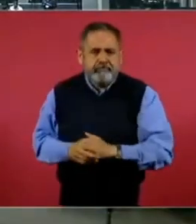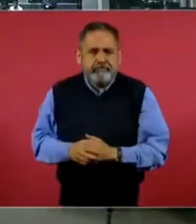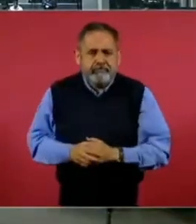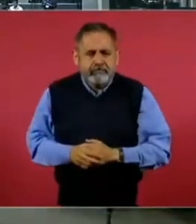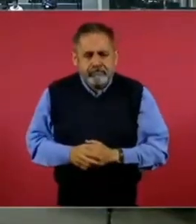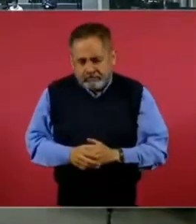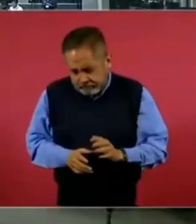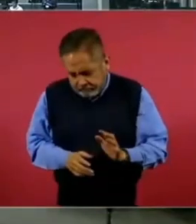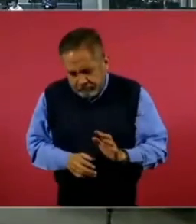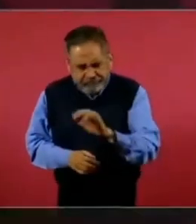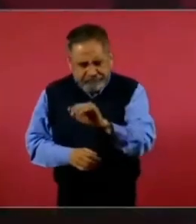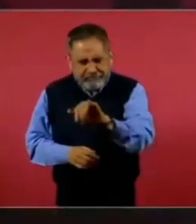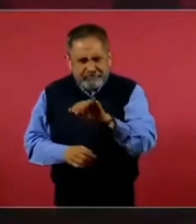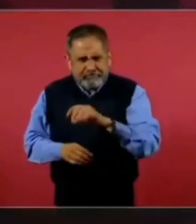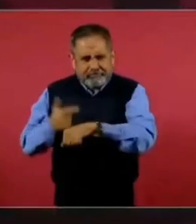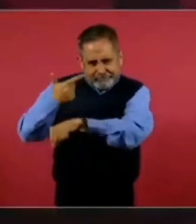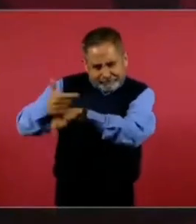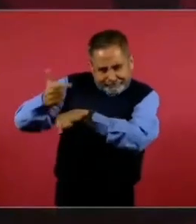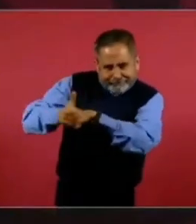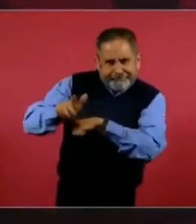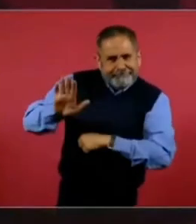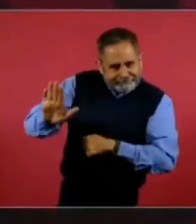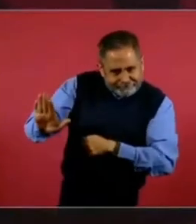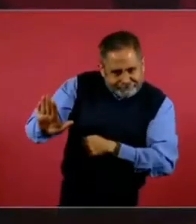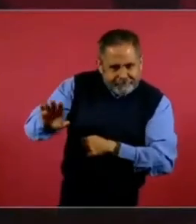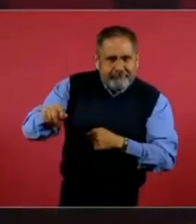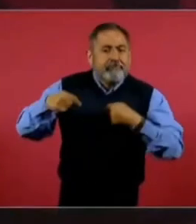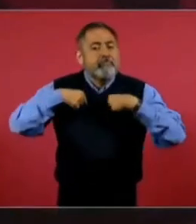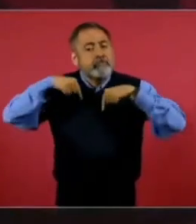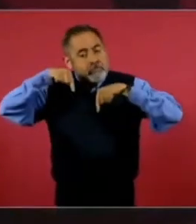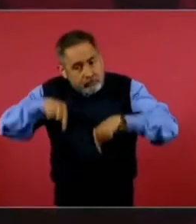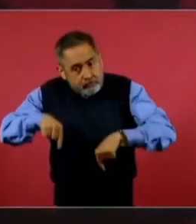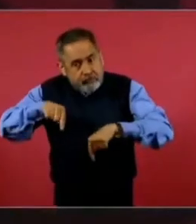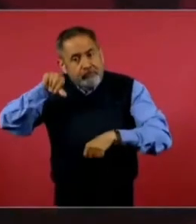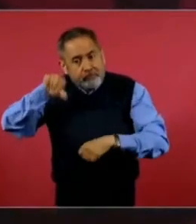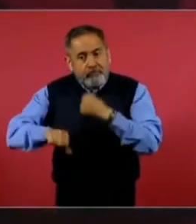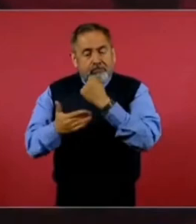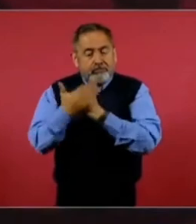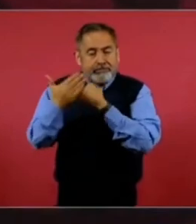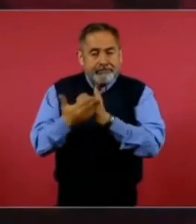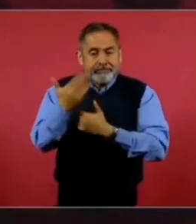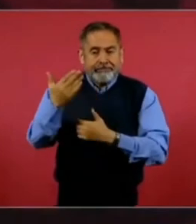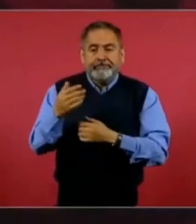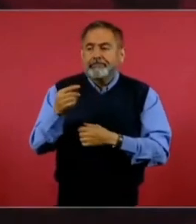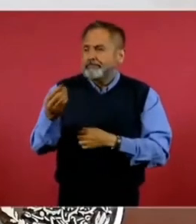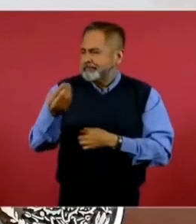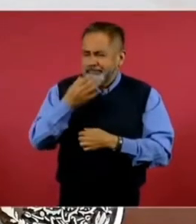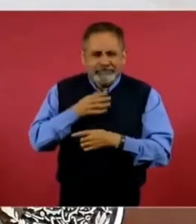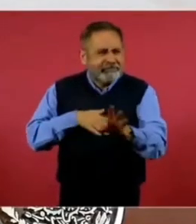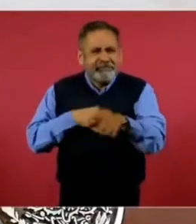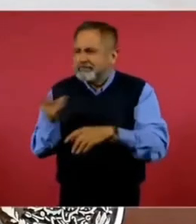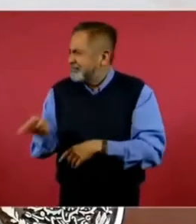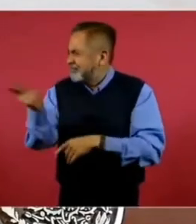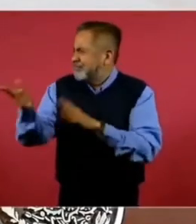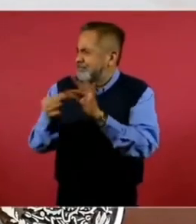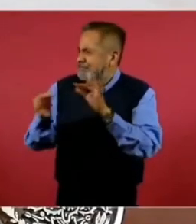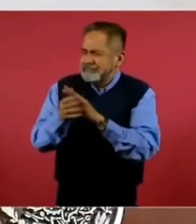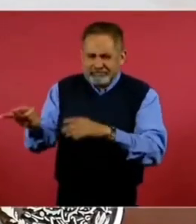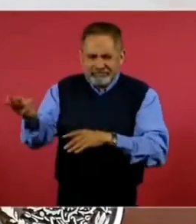pero es Guatemala. Hoy en la mañana… A ver, pregúntale a